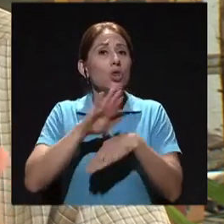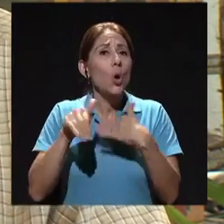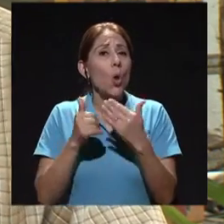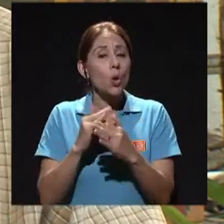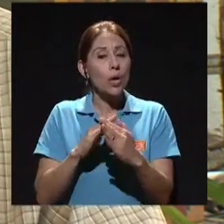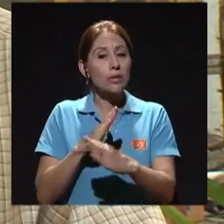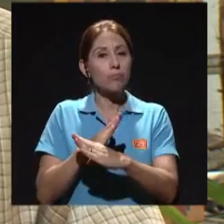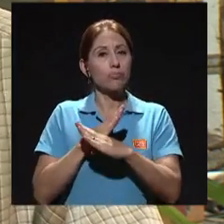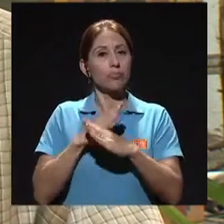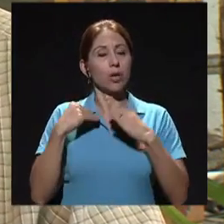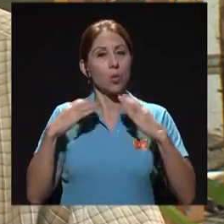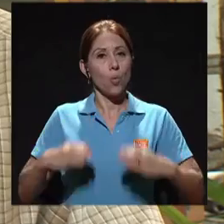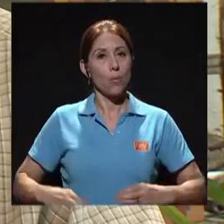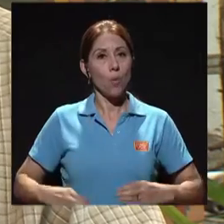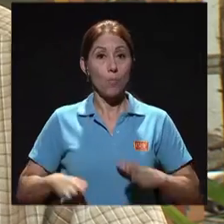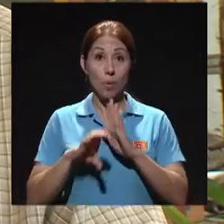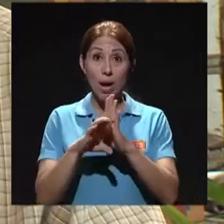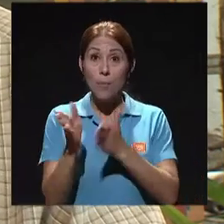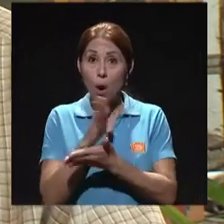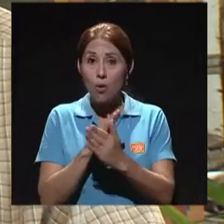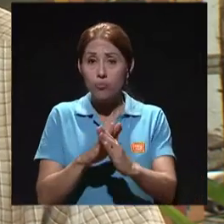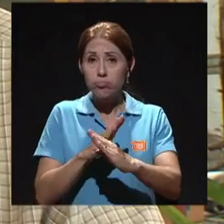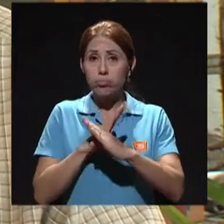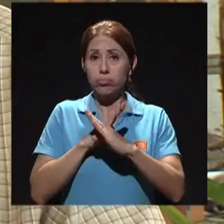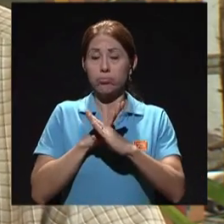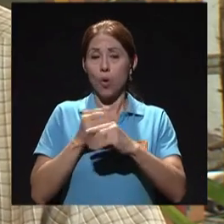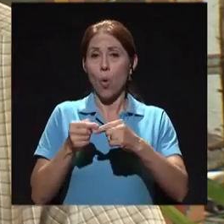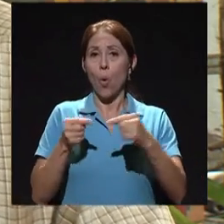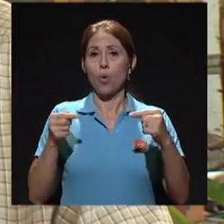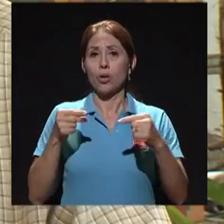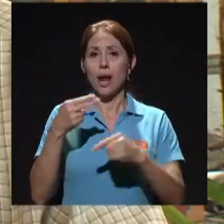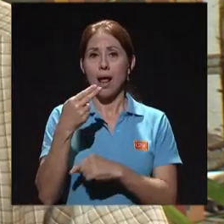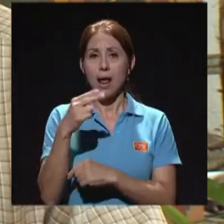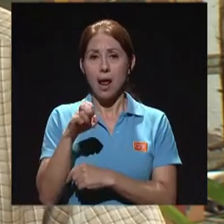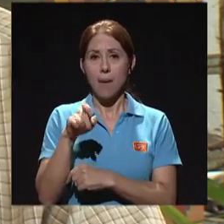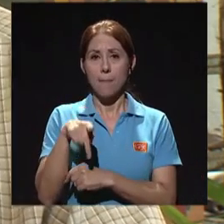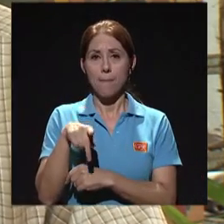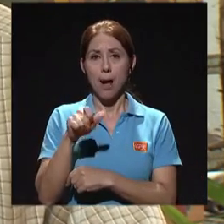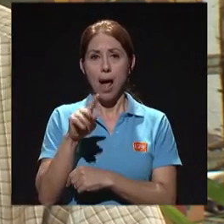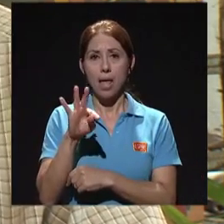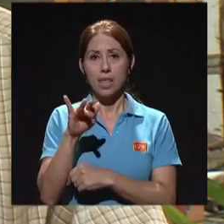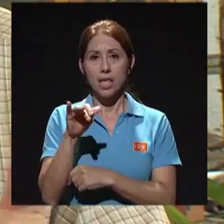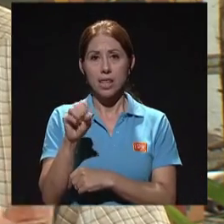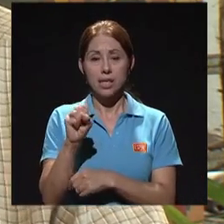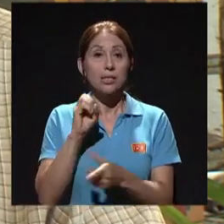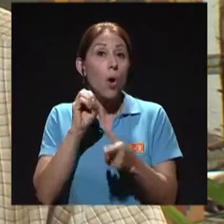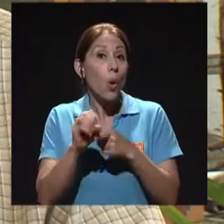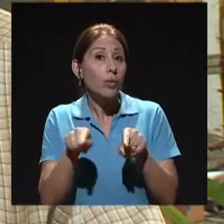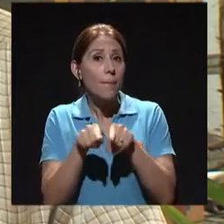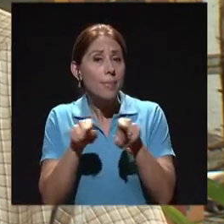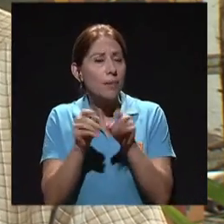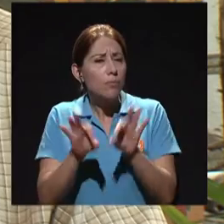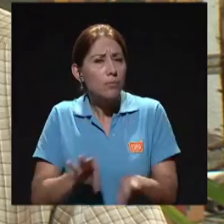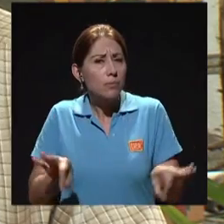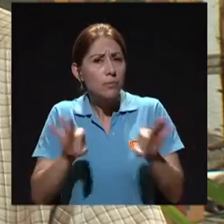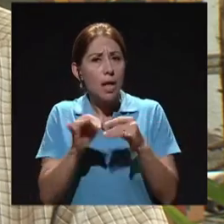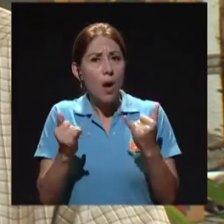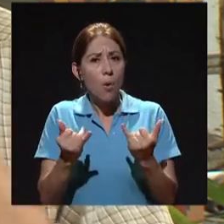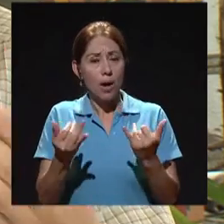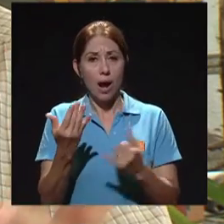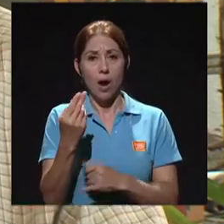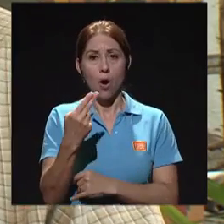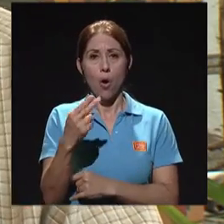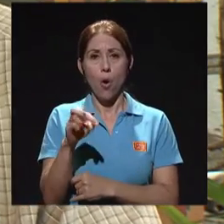hepatitis, contra cualquier cosa que usted, hormonas que son tan importantes hoy en día,